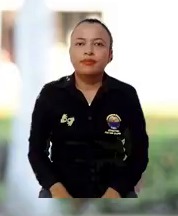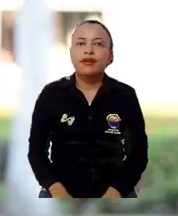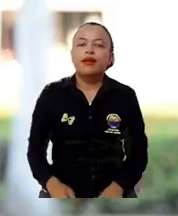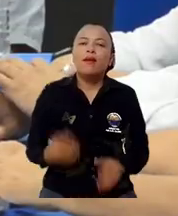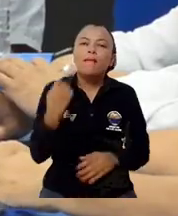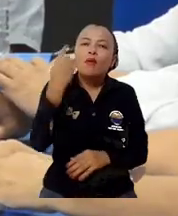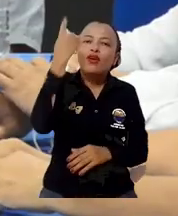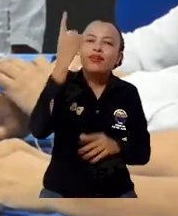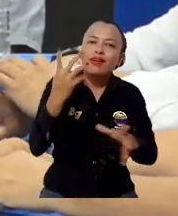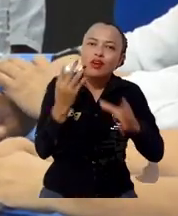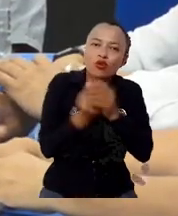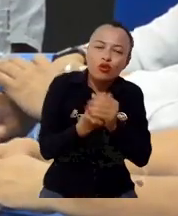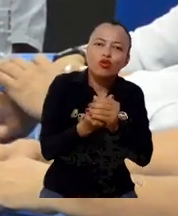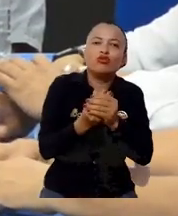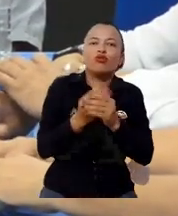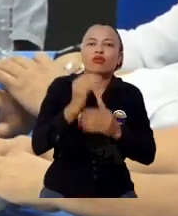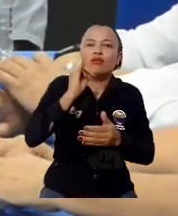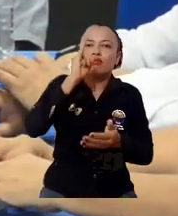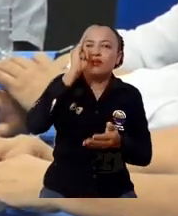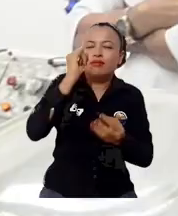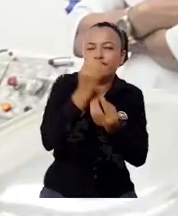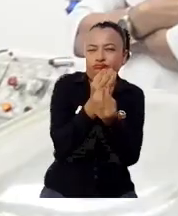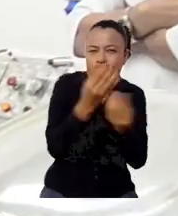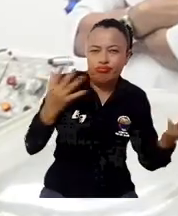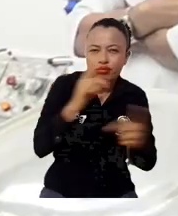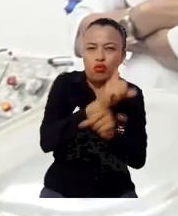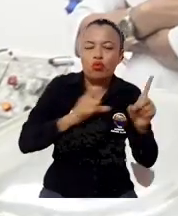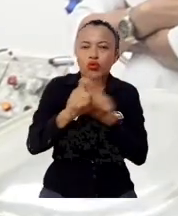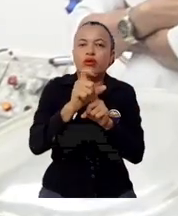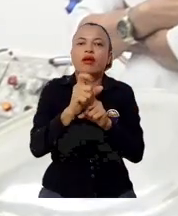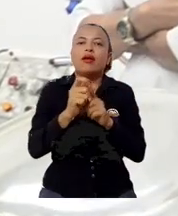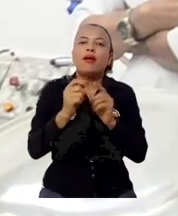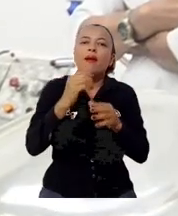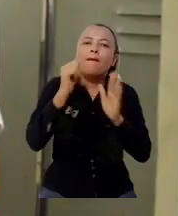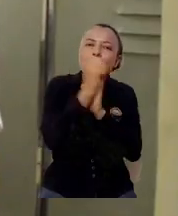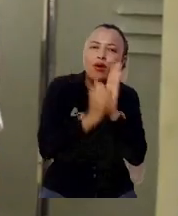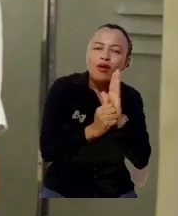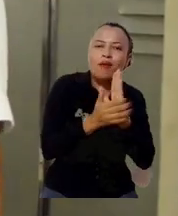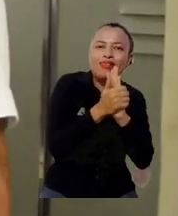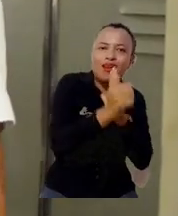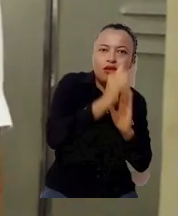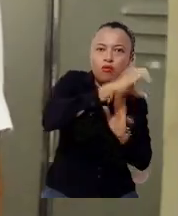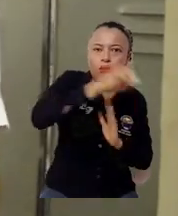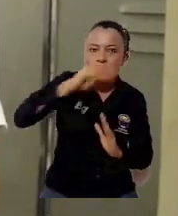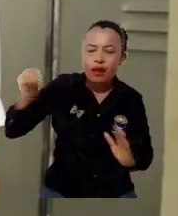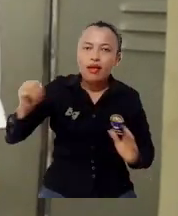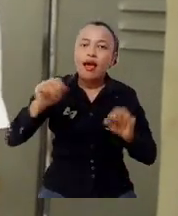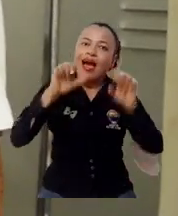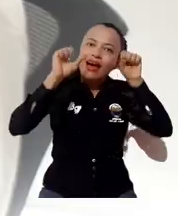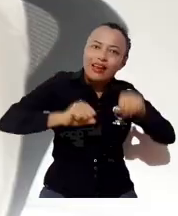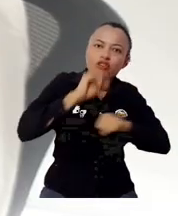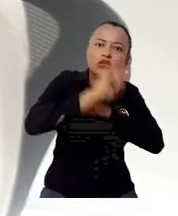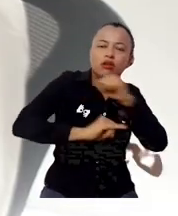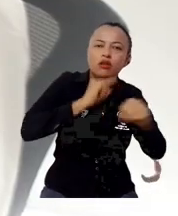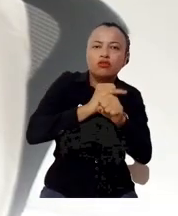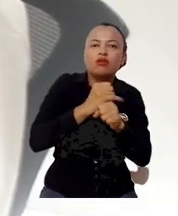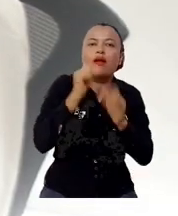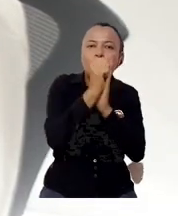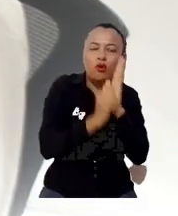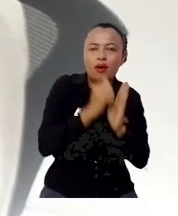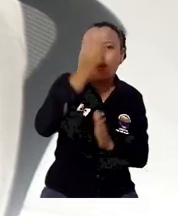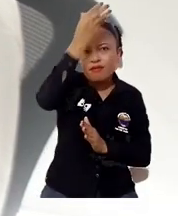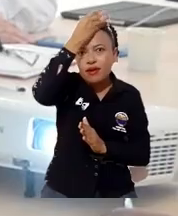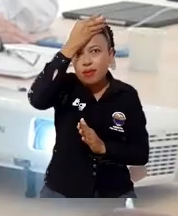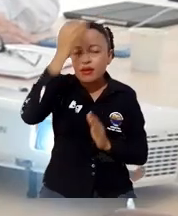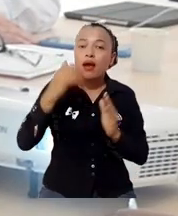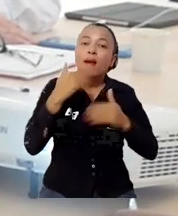hacen de la mejor manera. La política de inclusión e interculturalidad, el programa Talento Magdalena, la acreditación internacional del programa de